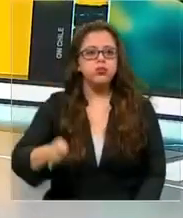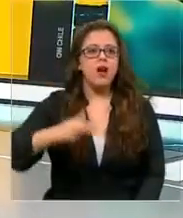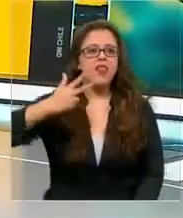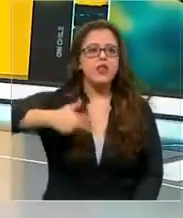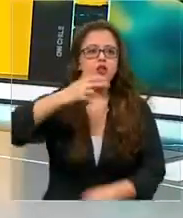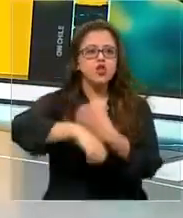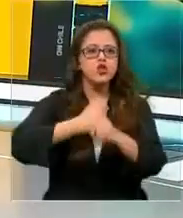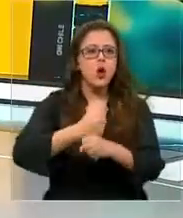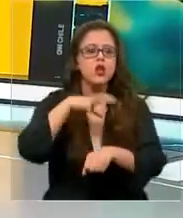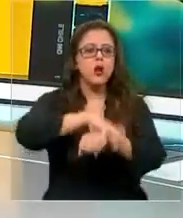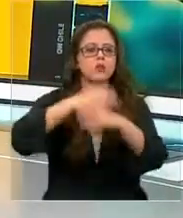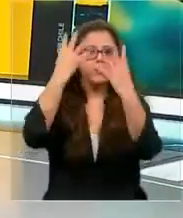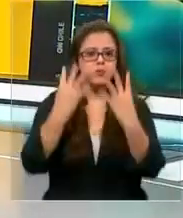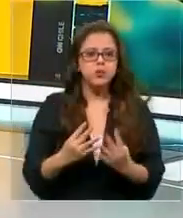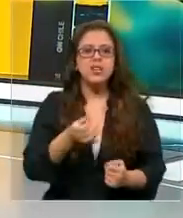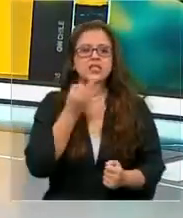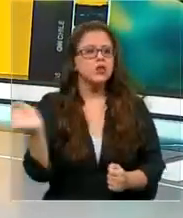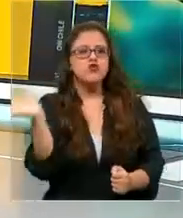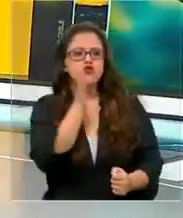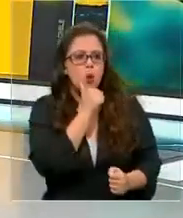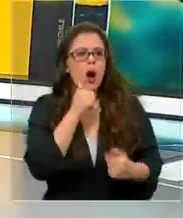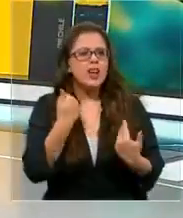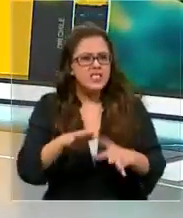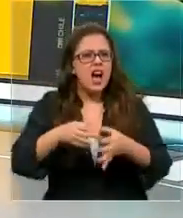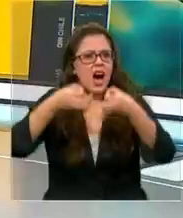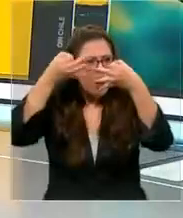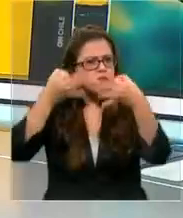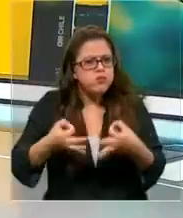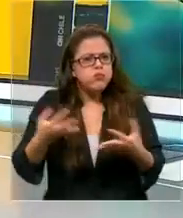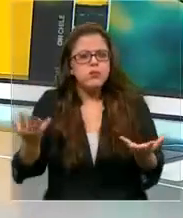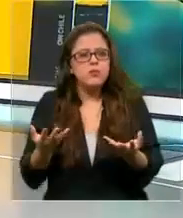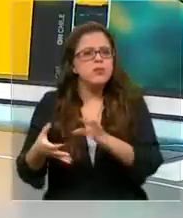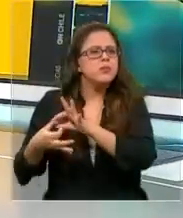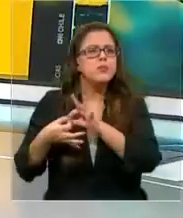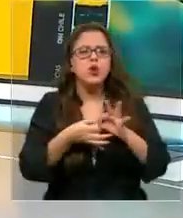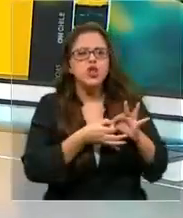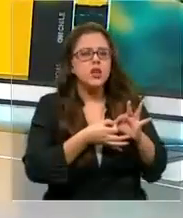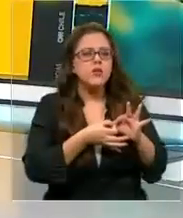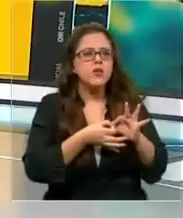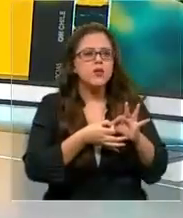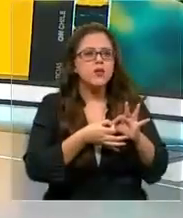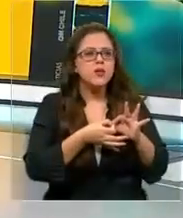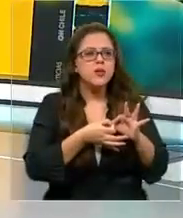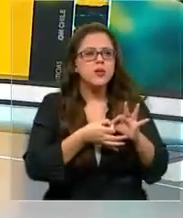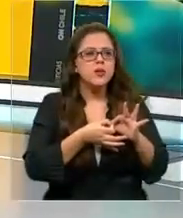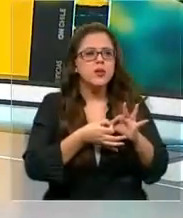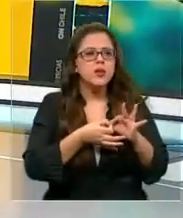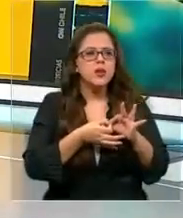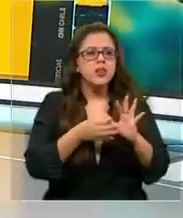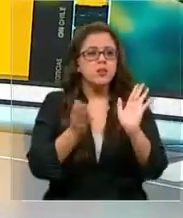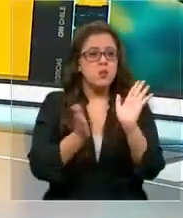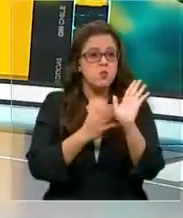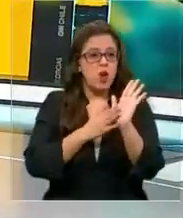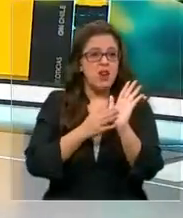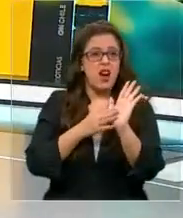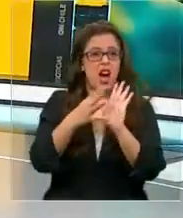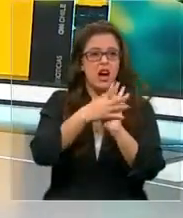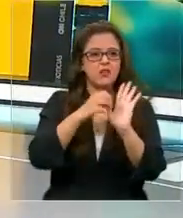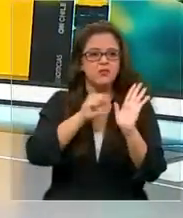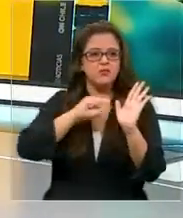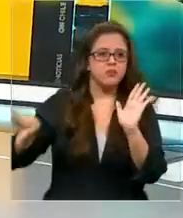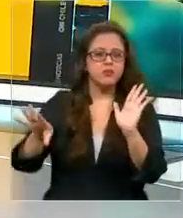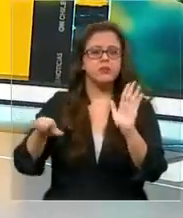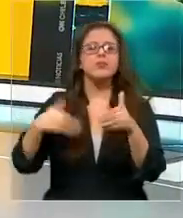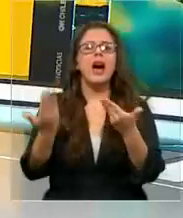cárcel. Acusa falta de objetividad por parte del fiscal por haber descartado importantes pruebas. Los antecedentes